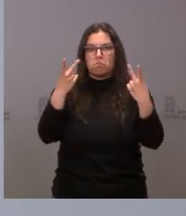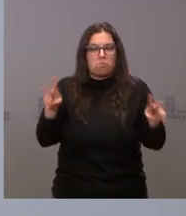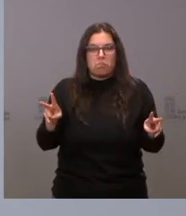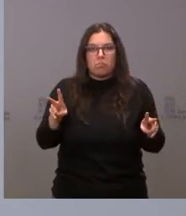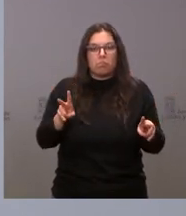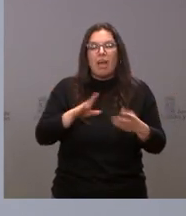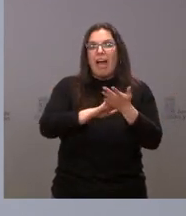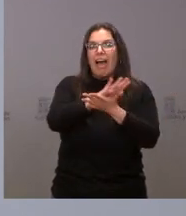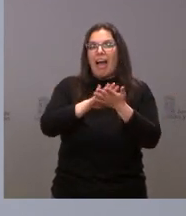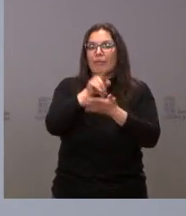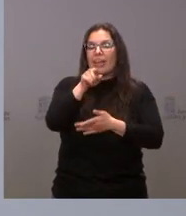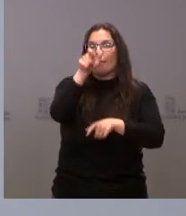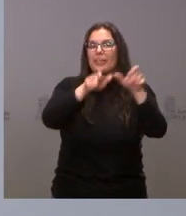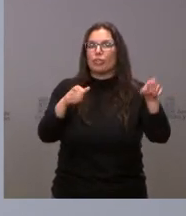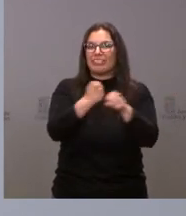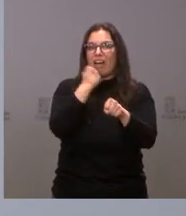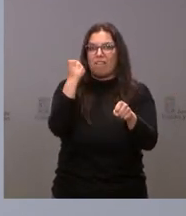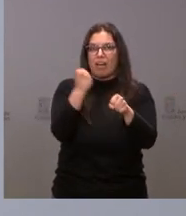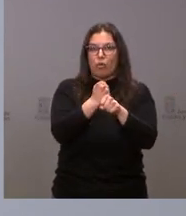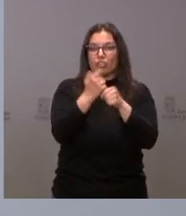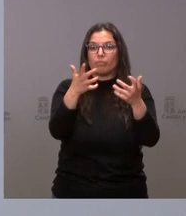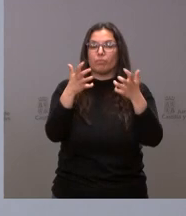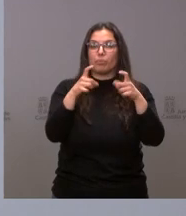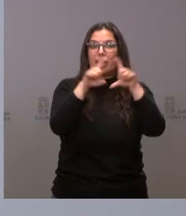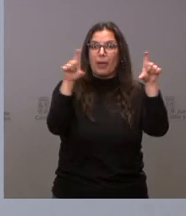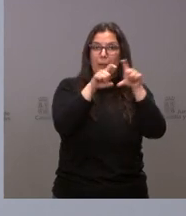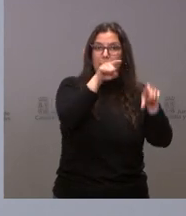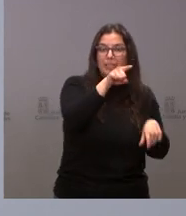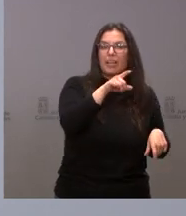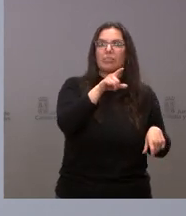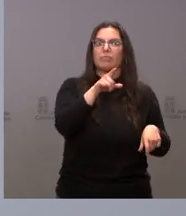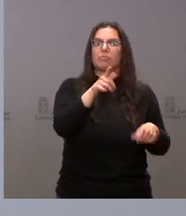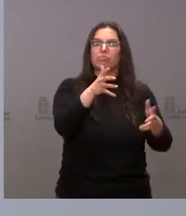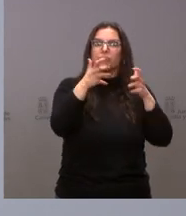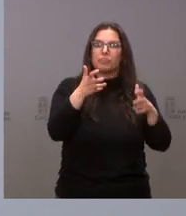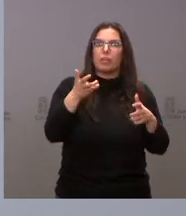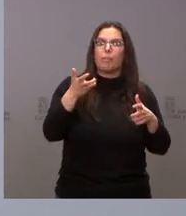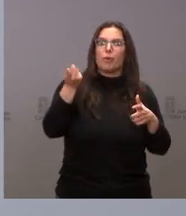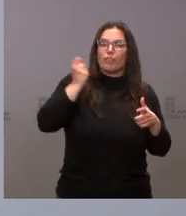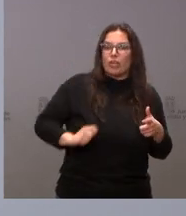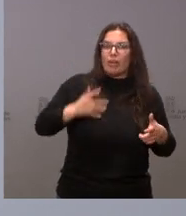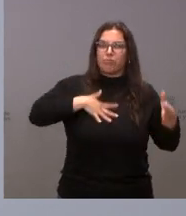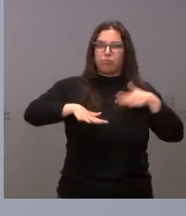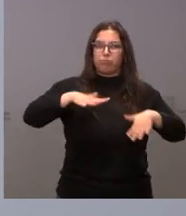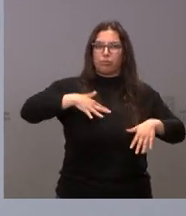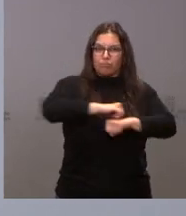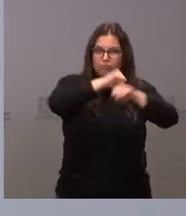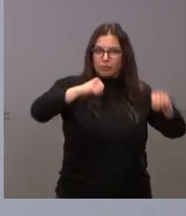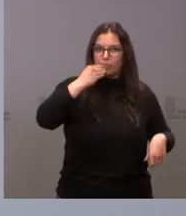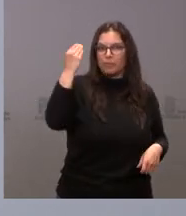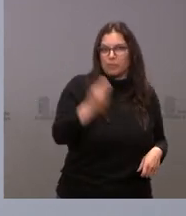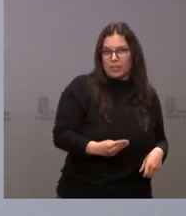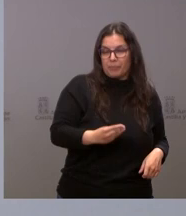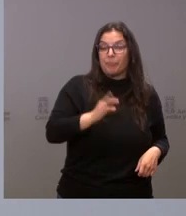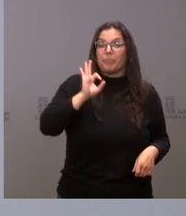y se está hablando del beneficio de las empresas de tener profesionales muy bien cualificados y por tanto en esa orientación tiene que ir es